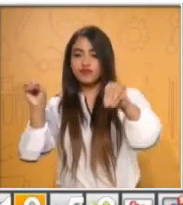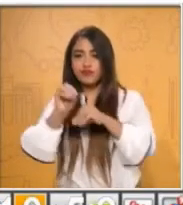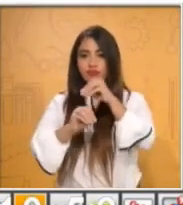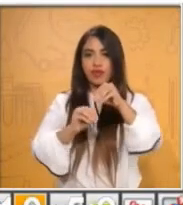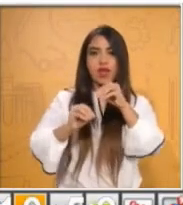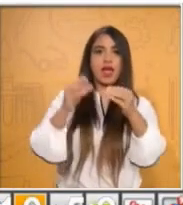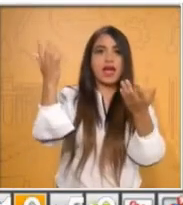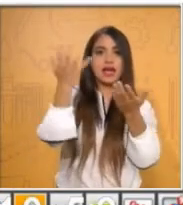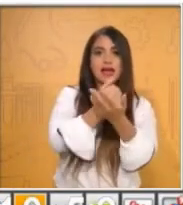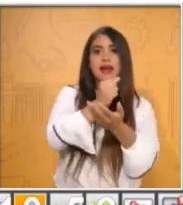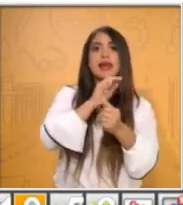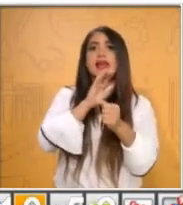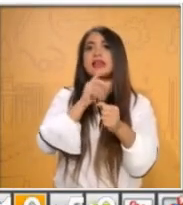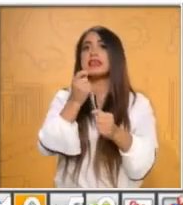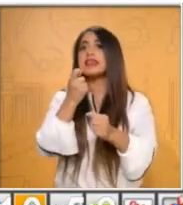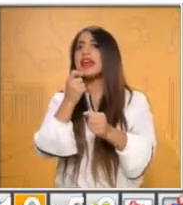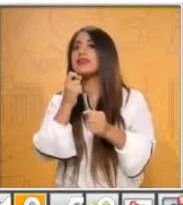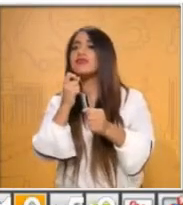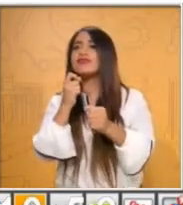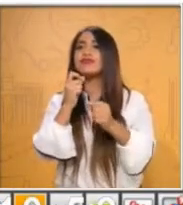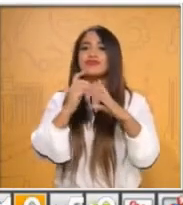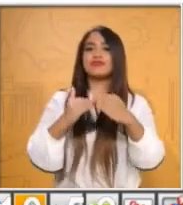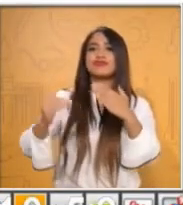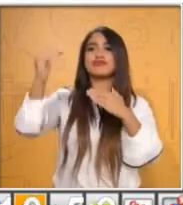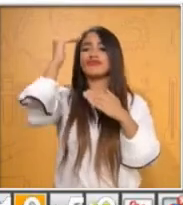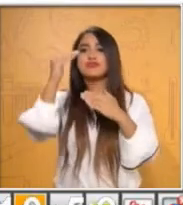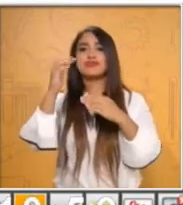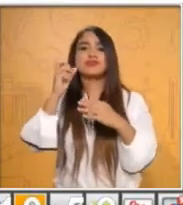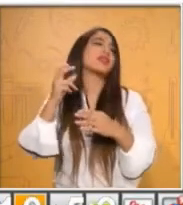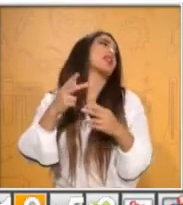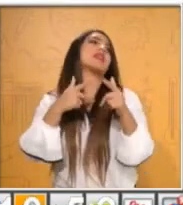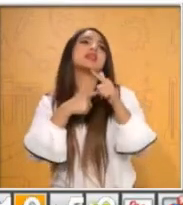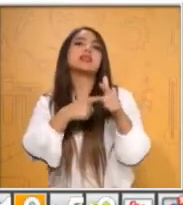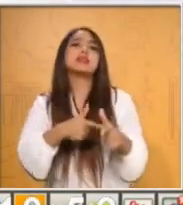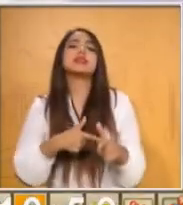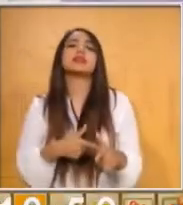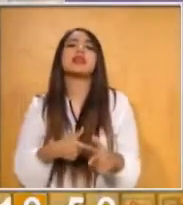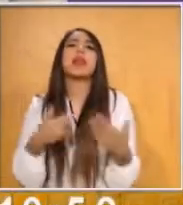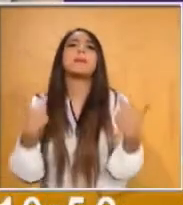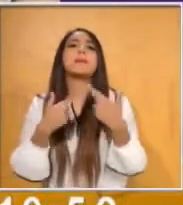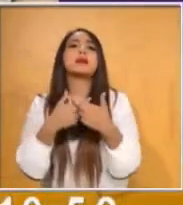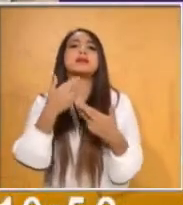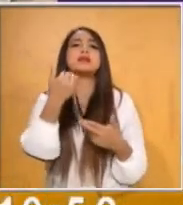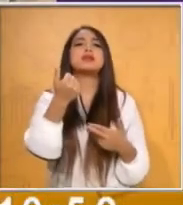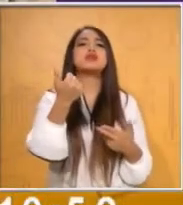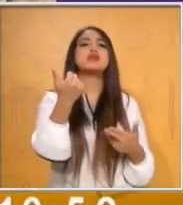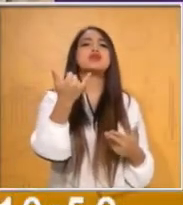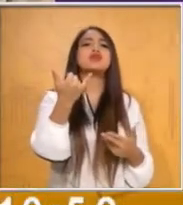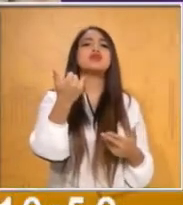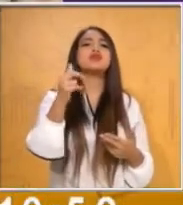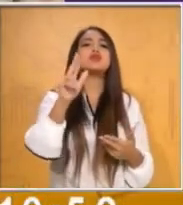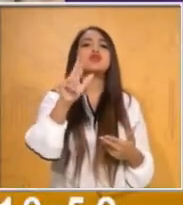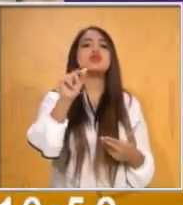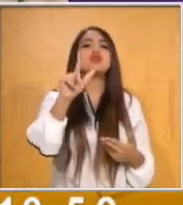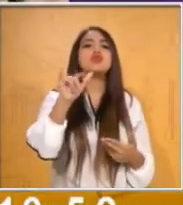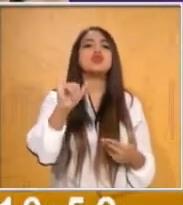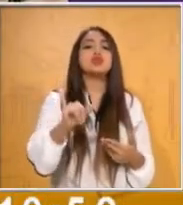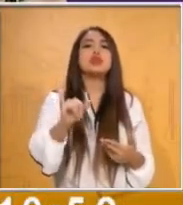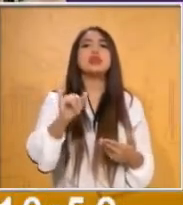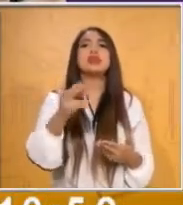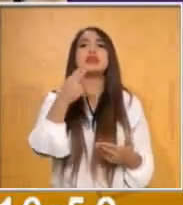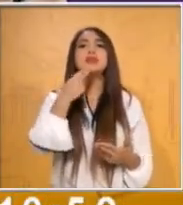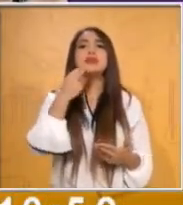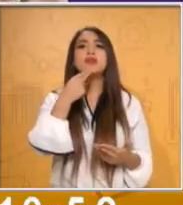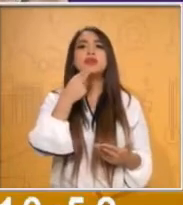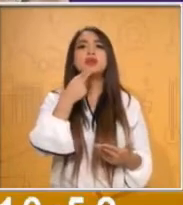oportunidad de intercambiar tarjetas. A continuación, la maestra Yuli y yo estamos utilizando nuestras tarjetas. Nosotros